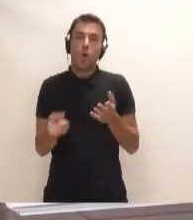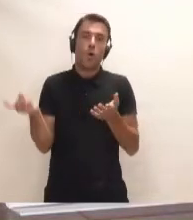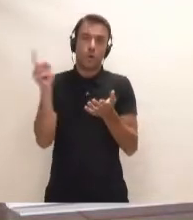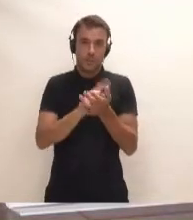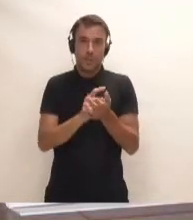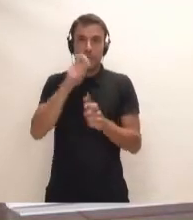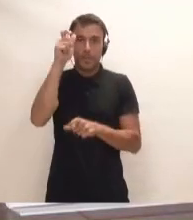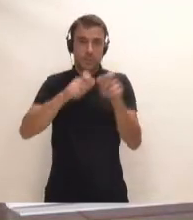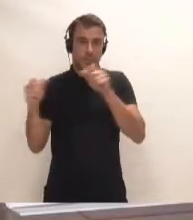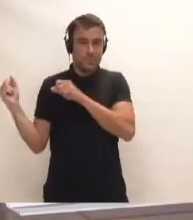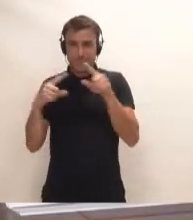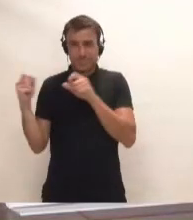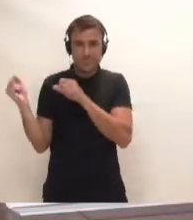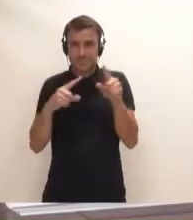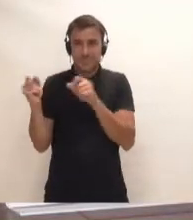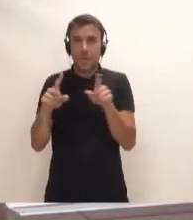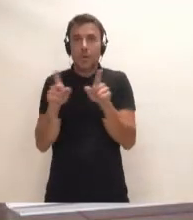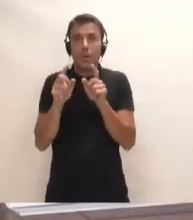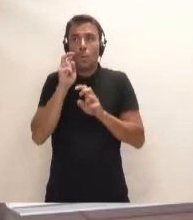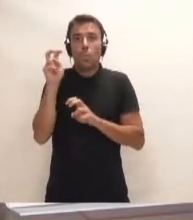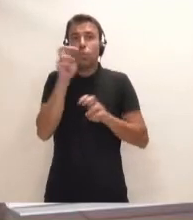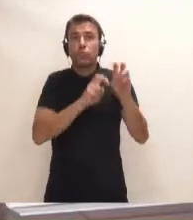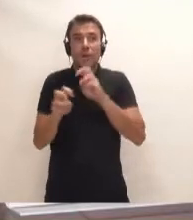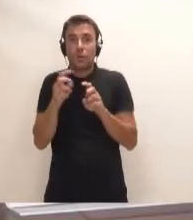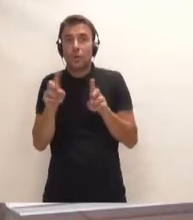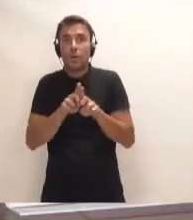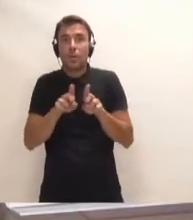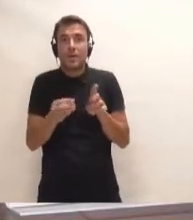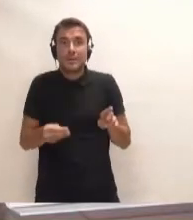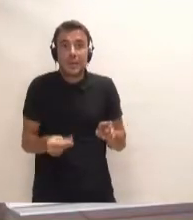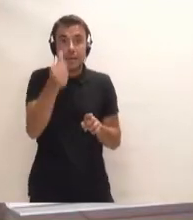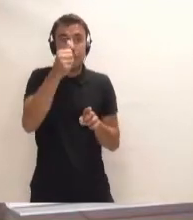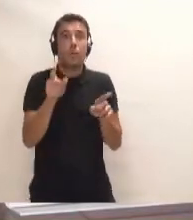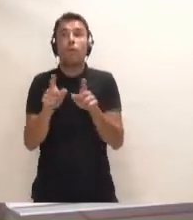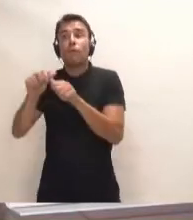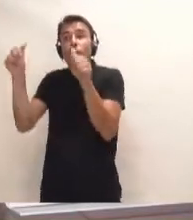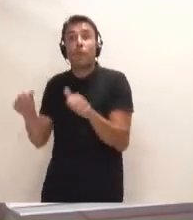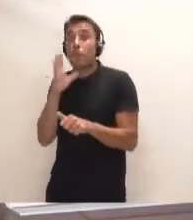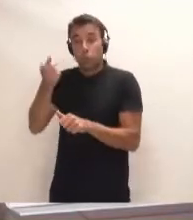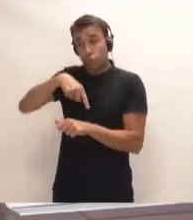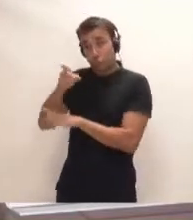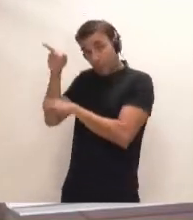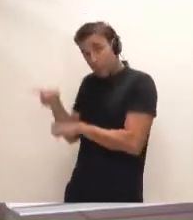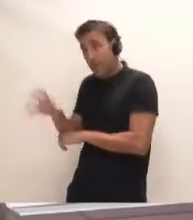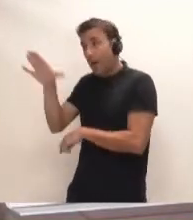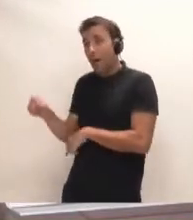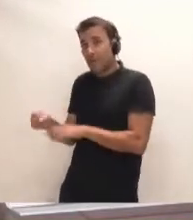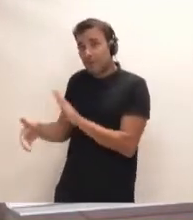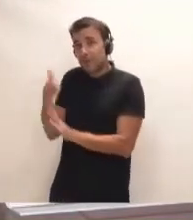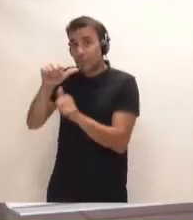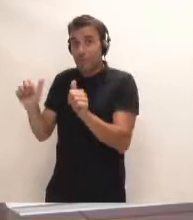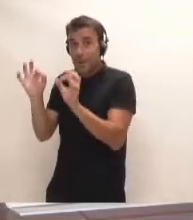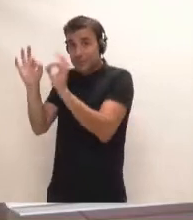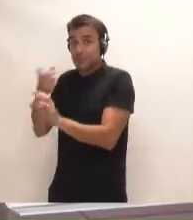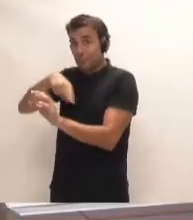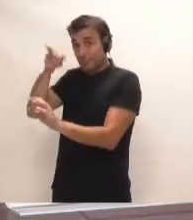de personas buscando una forma de salir, la forma a que les hemos obligado de salir desde el continente africano, que